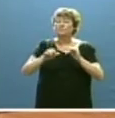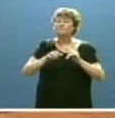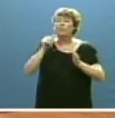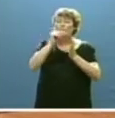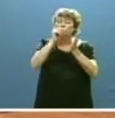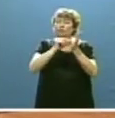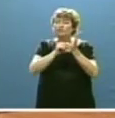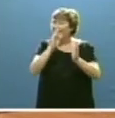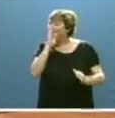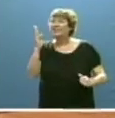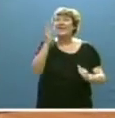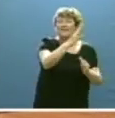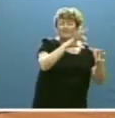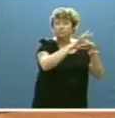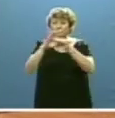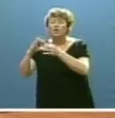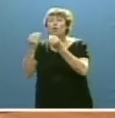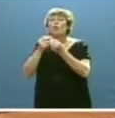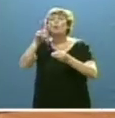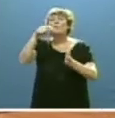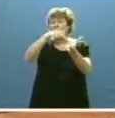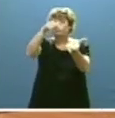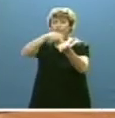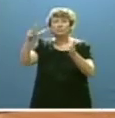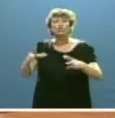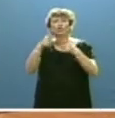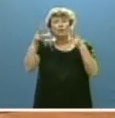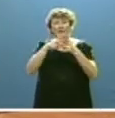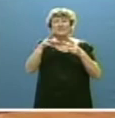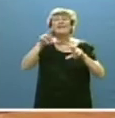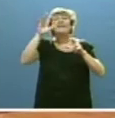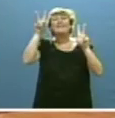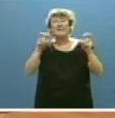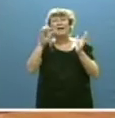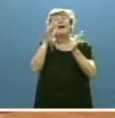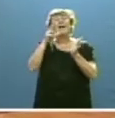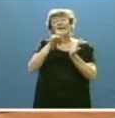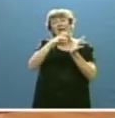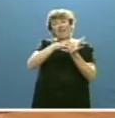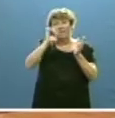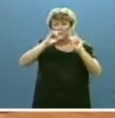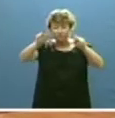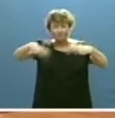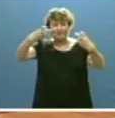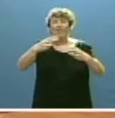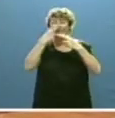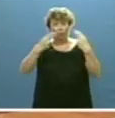vinculadas con las nuevas exigencias sociales en materia de calidad y regeneración democrática.